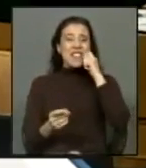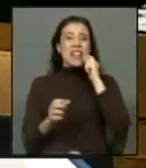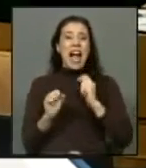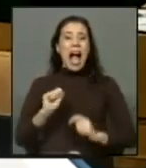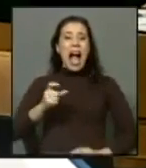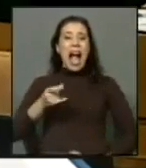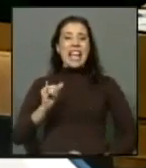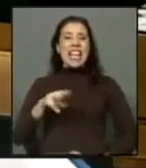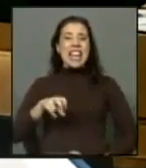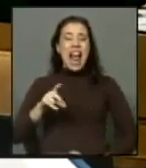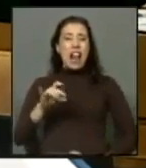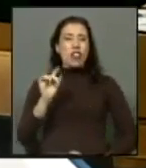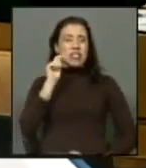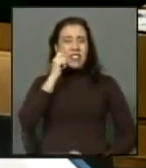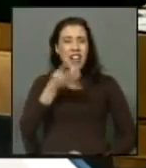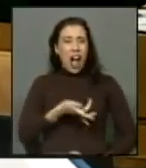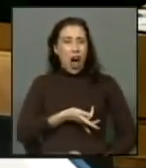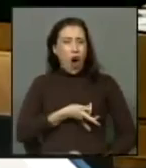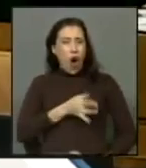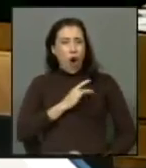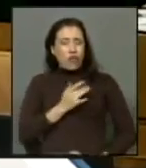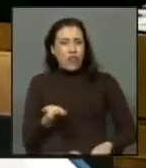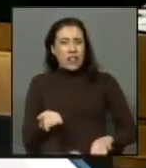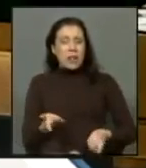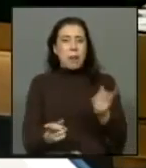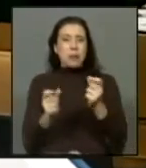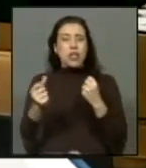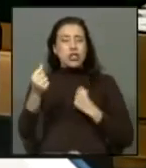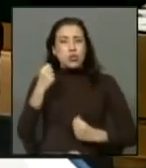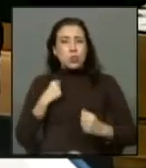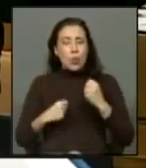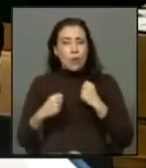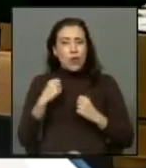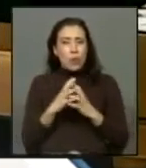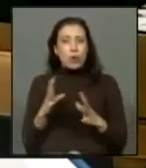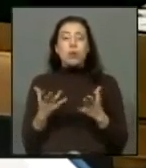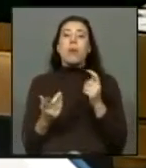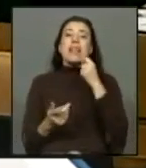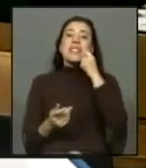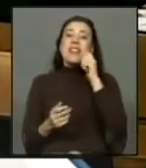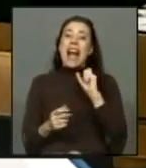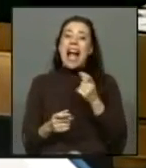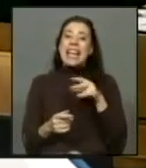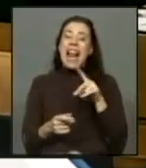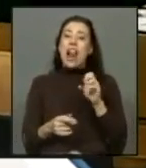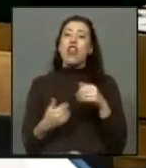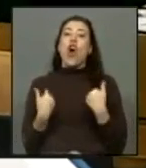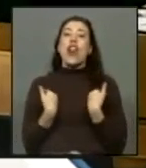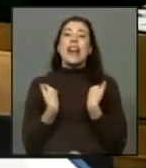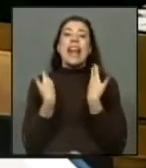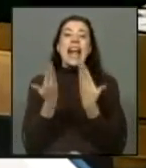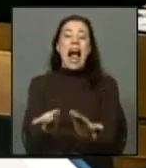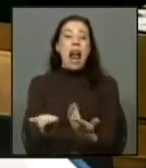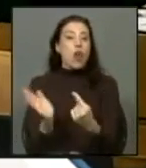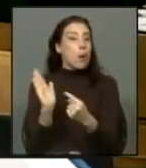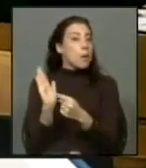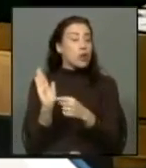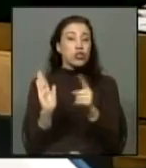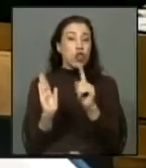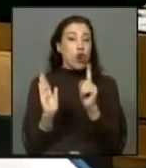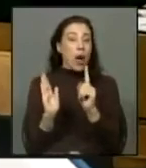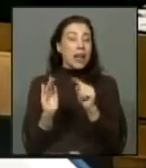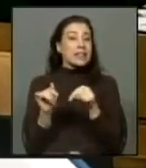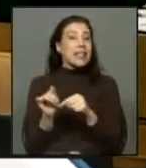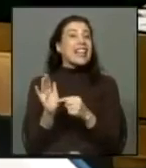una afrenta para los que sufrieron tanto porque aguinaldo es un regalo y esto es una pequeña